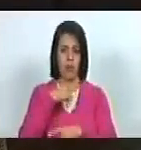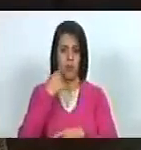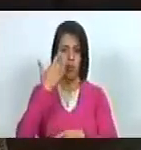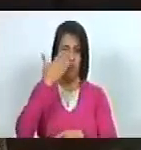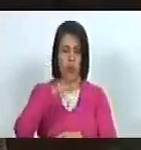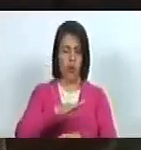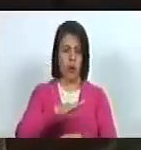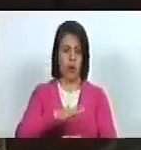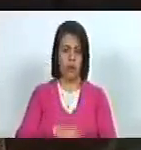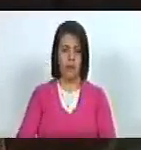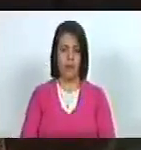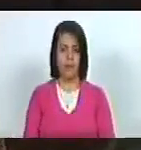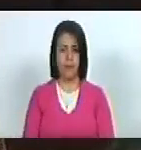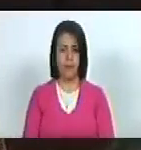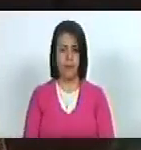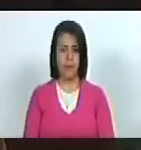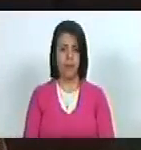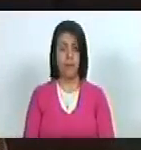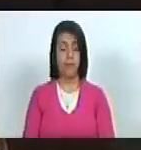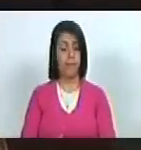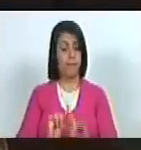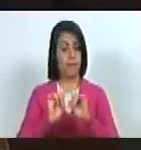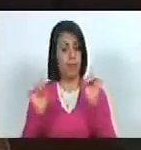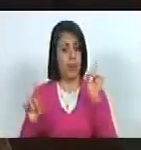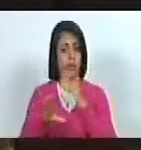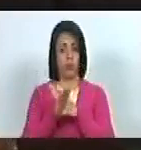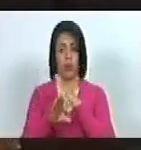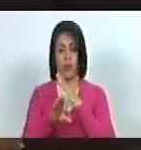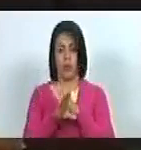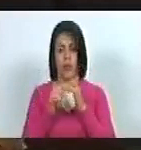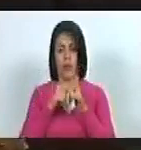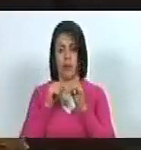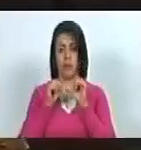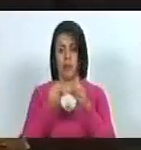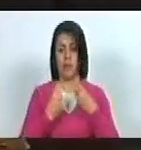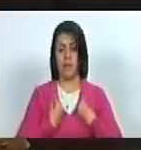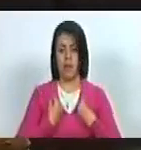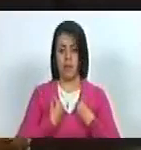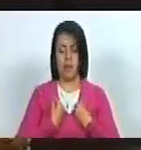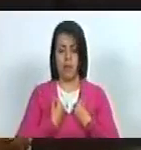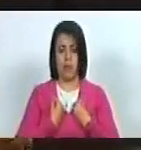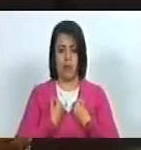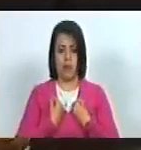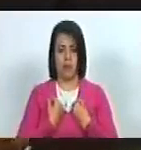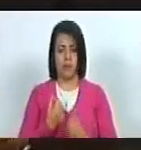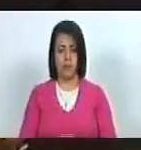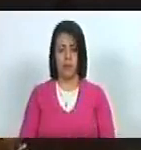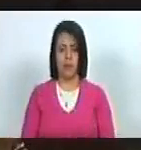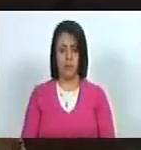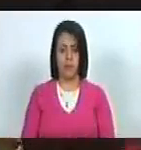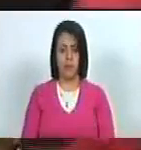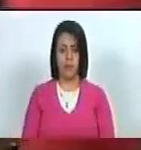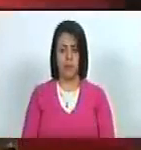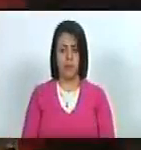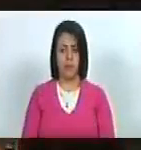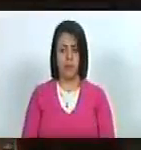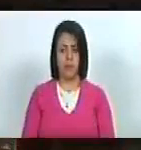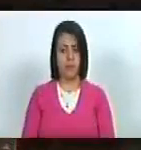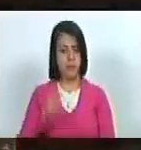físicamente sin embargo continúan vivas y vivos en la